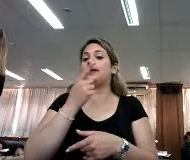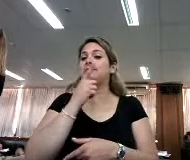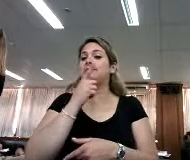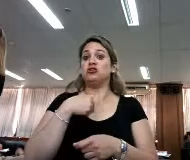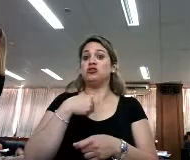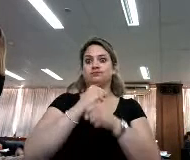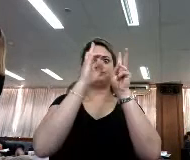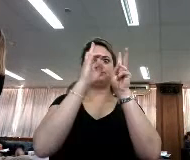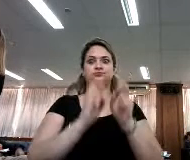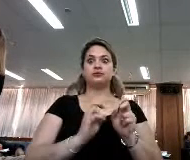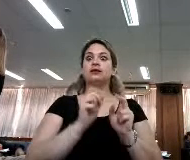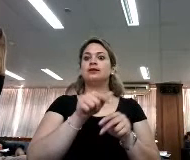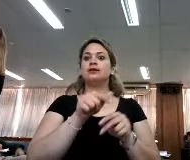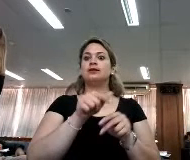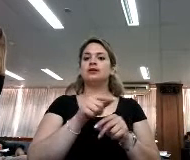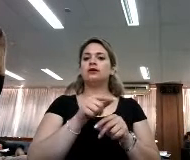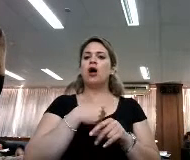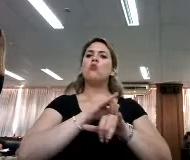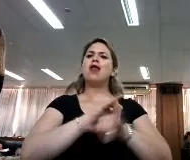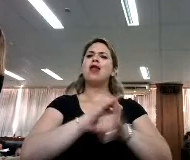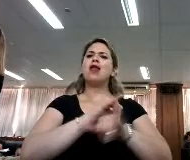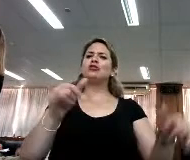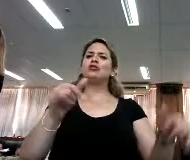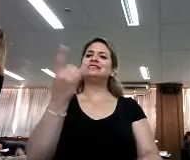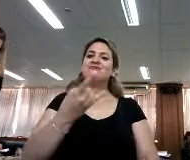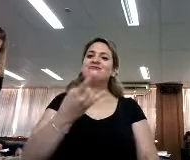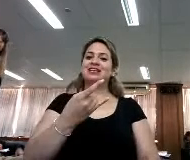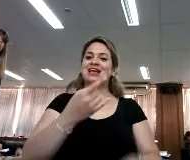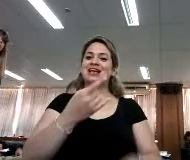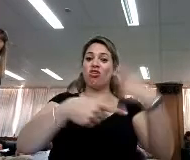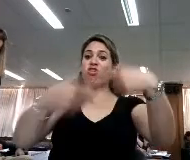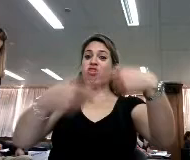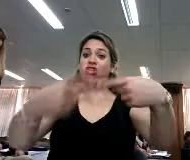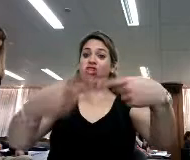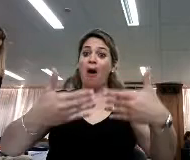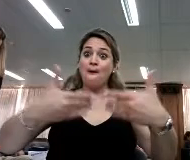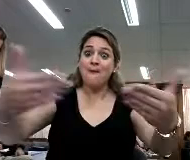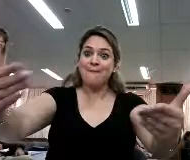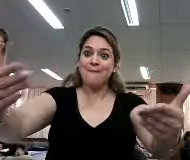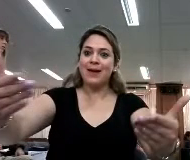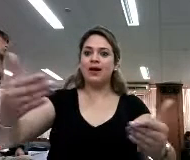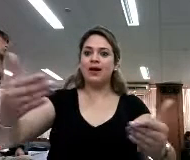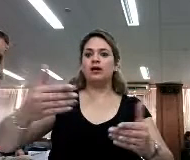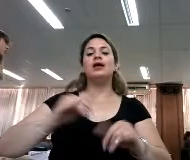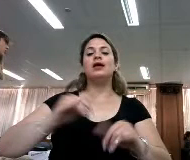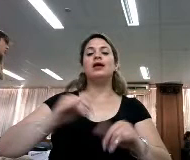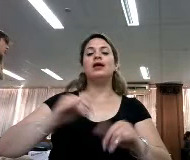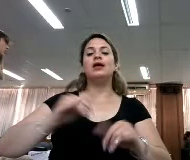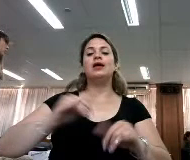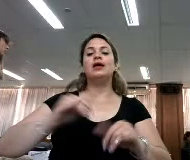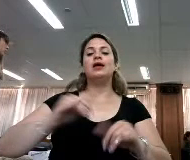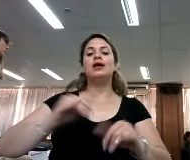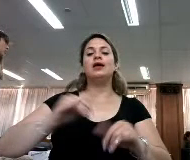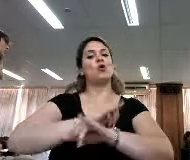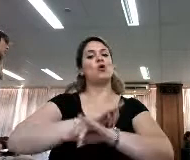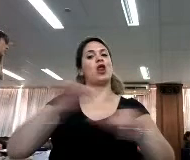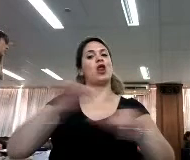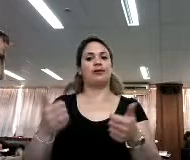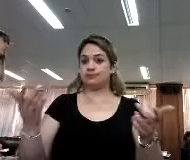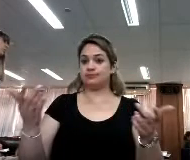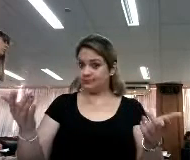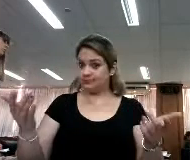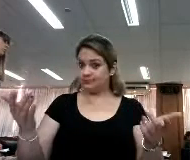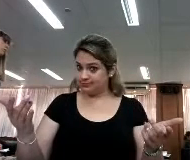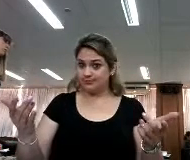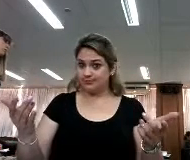que una noticia falsa tiene una capacidad de reproducción seis veces mayor que una noticia verídica,